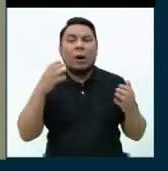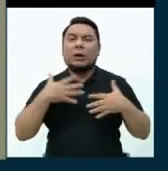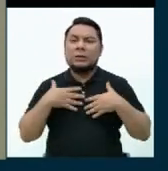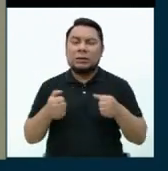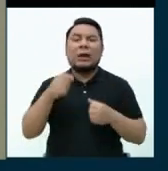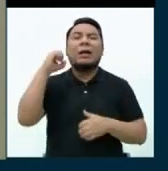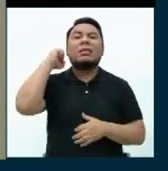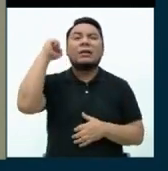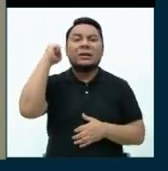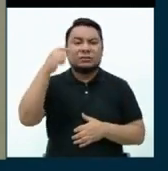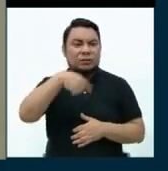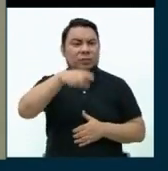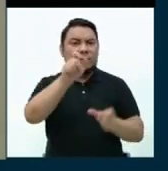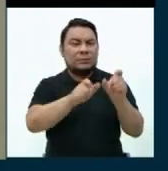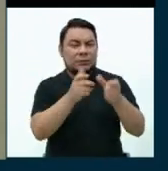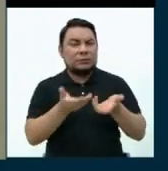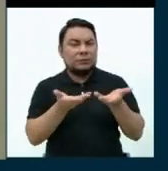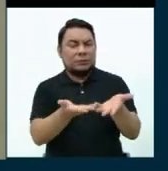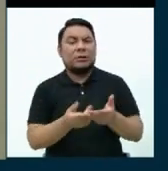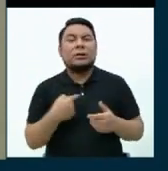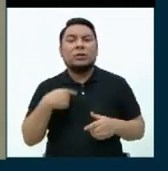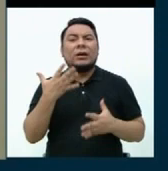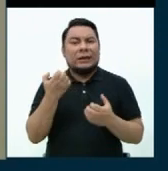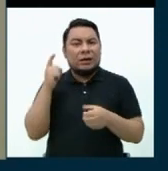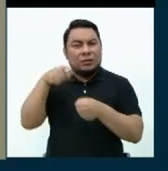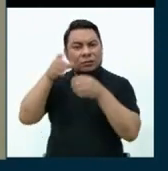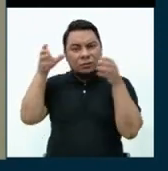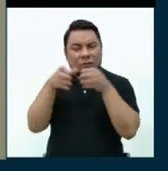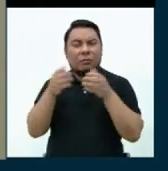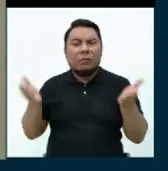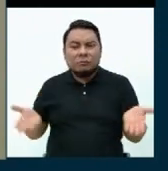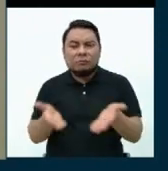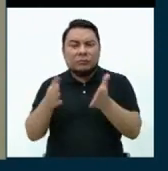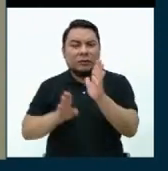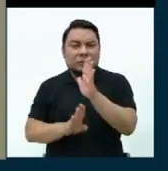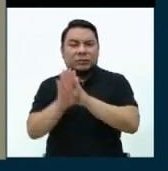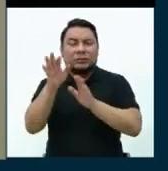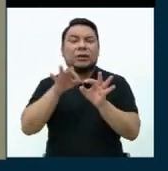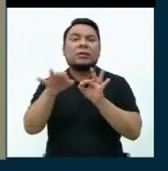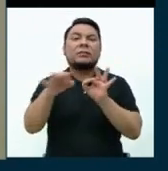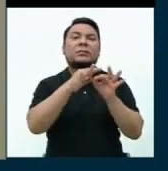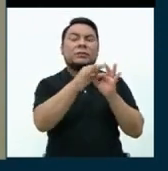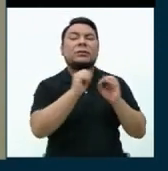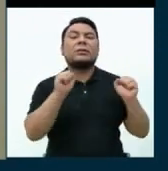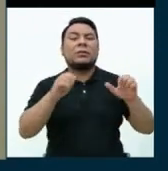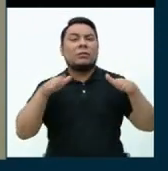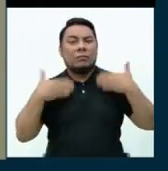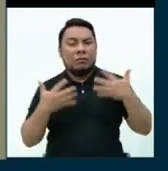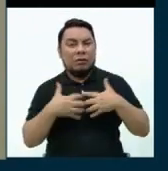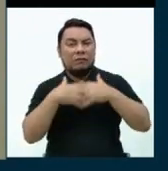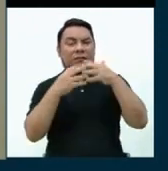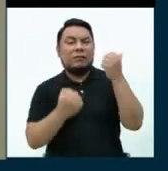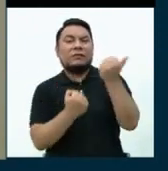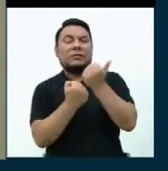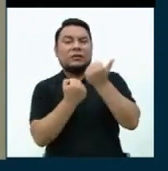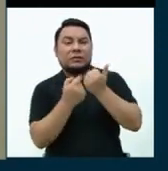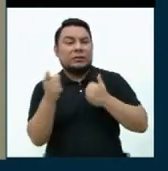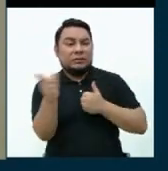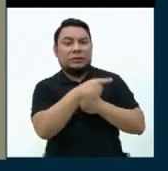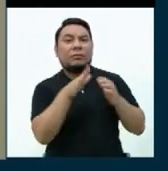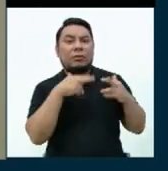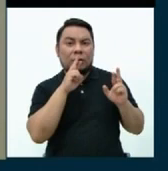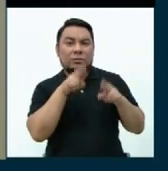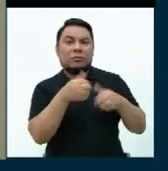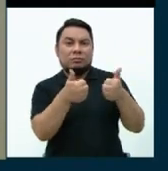un derecho humano. Quiero legislar para poder promover el desarrollo en nuestras regiones, para así poder fortalecerlas y ellas también puedan